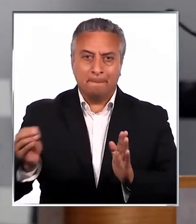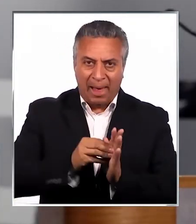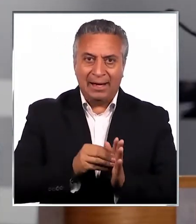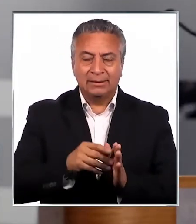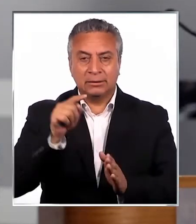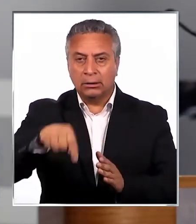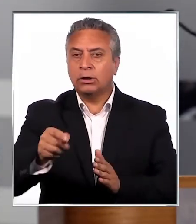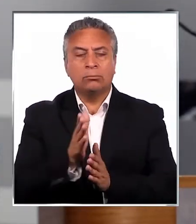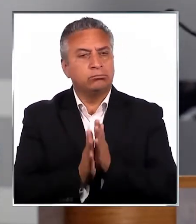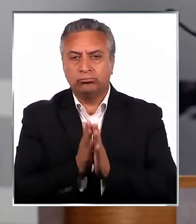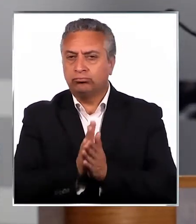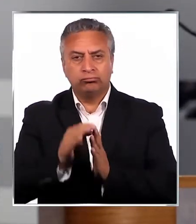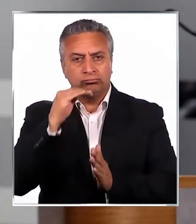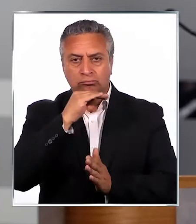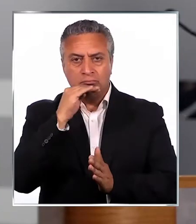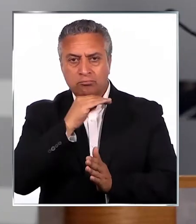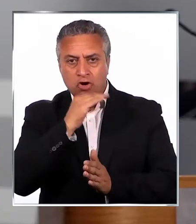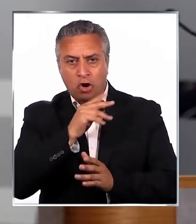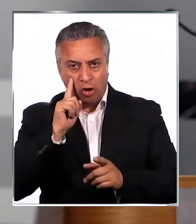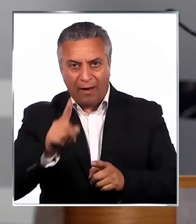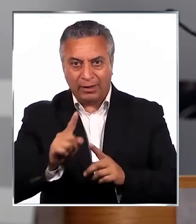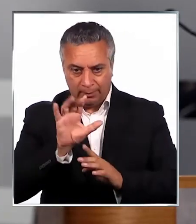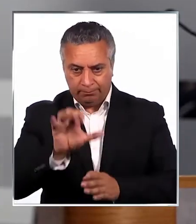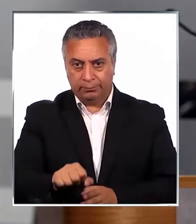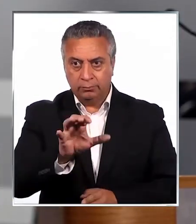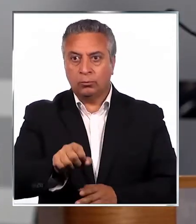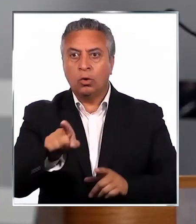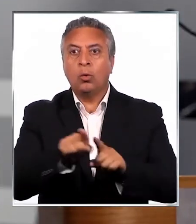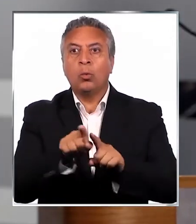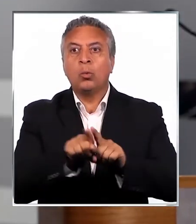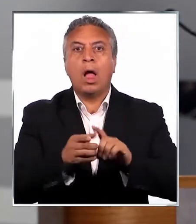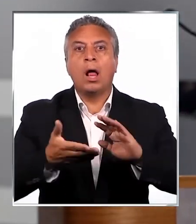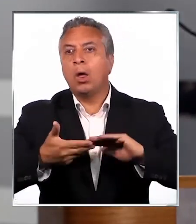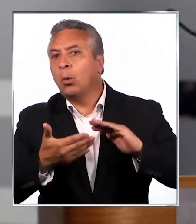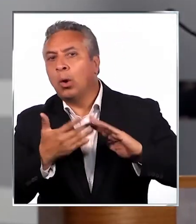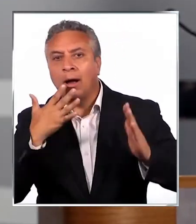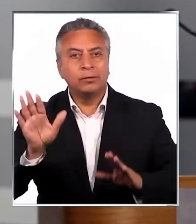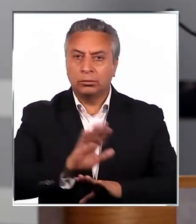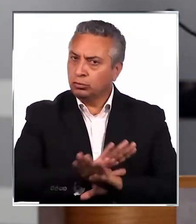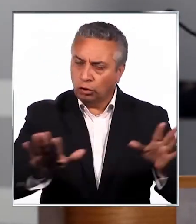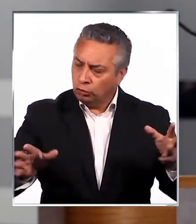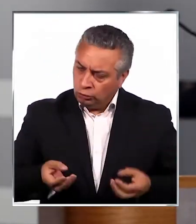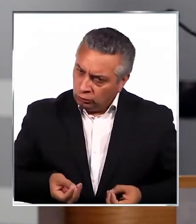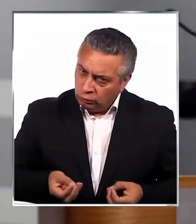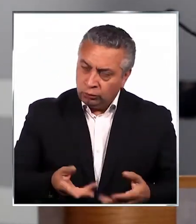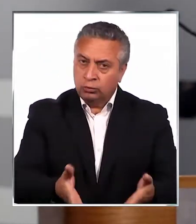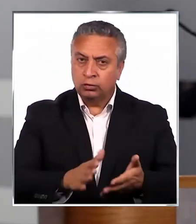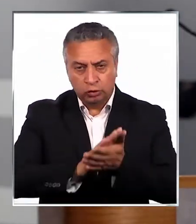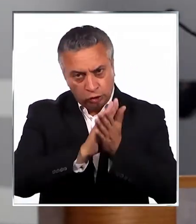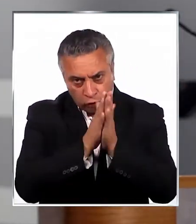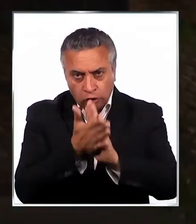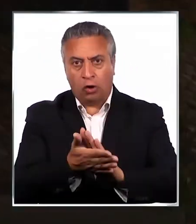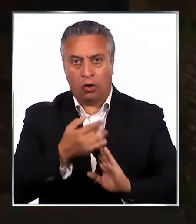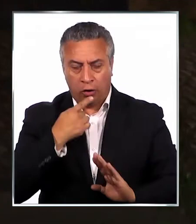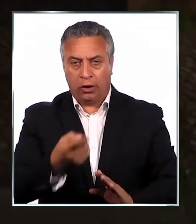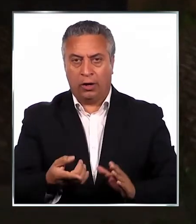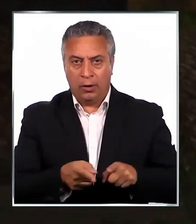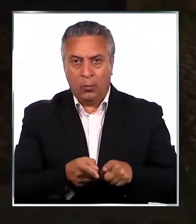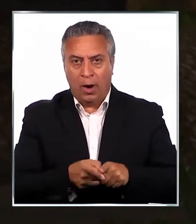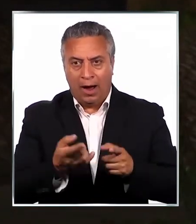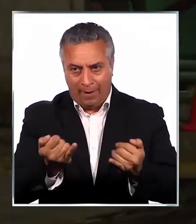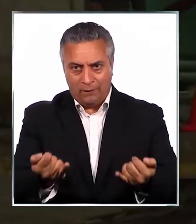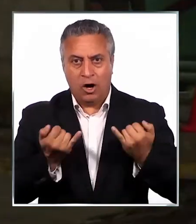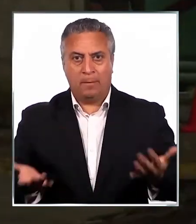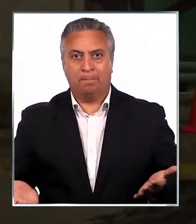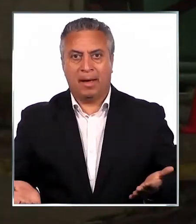obtenga resultados lo más pronto posible. Y que además no se busquen excusas para no entregar toda la evidencia relacionada con el caso. Dijo que